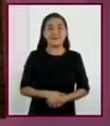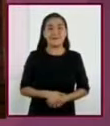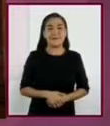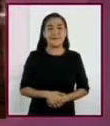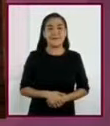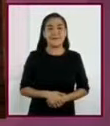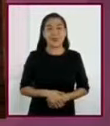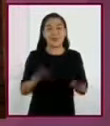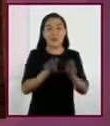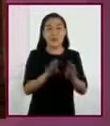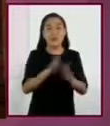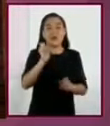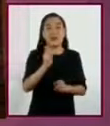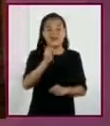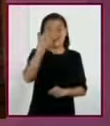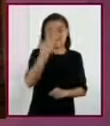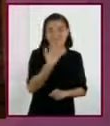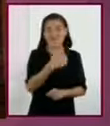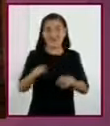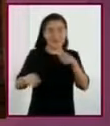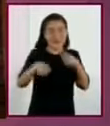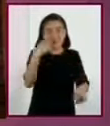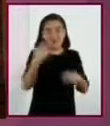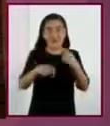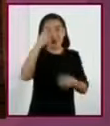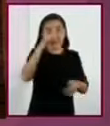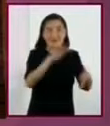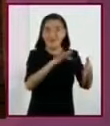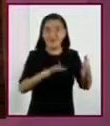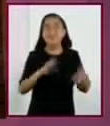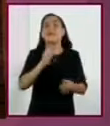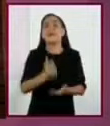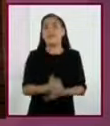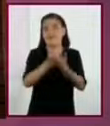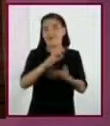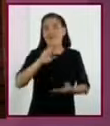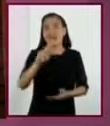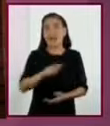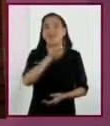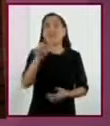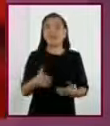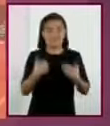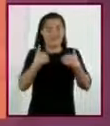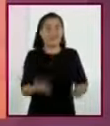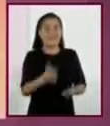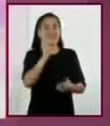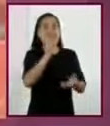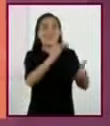estrategia lectora que nos ayuda a mejorar la comprensión de un texto.